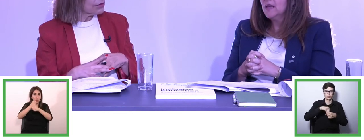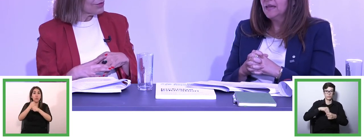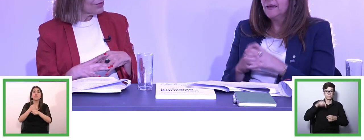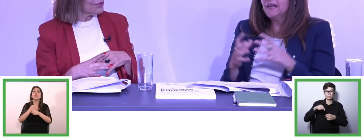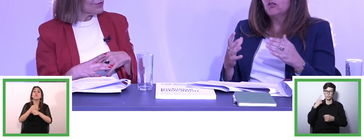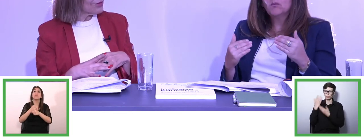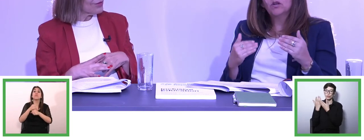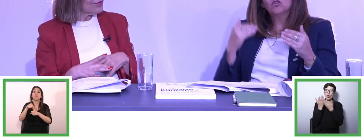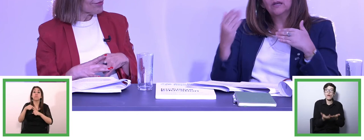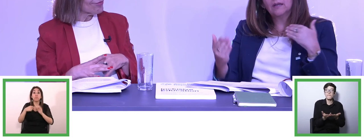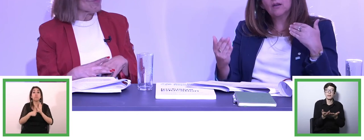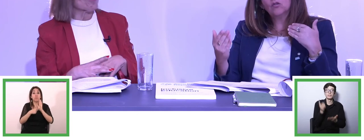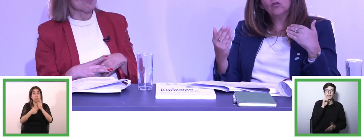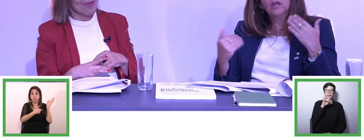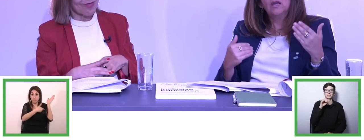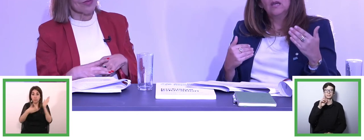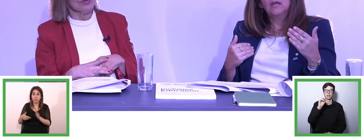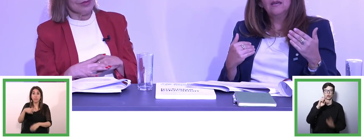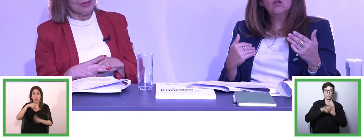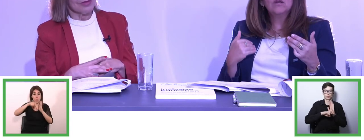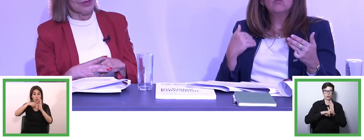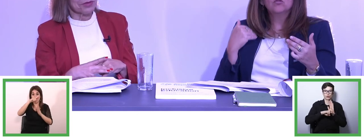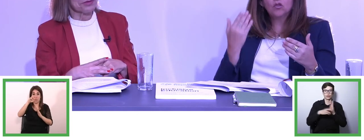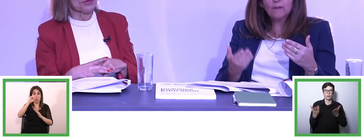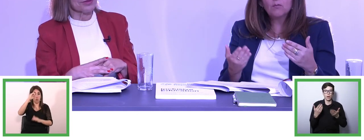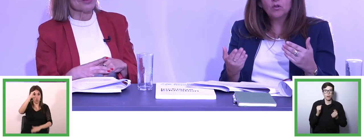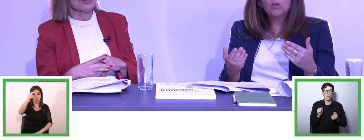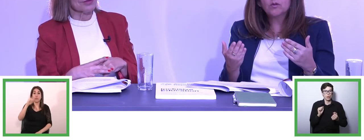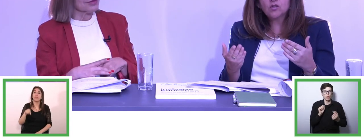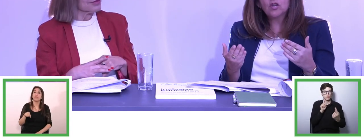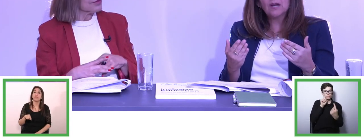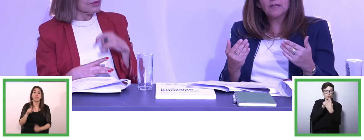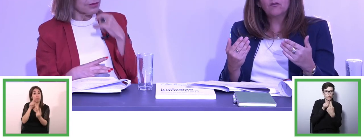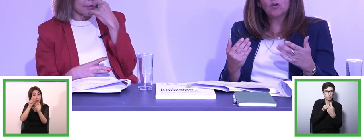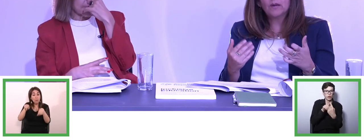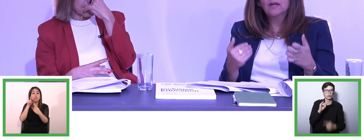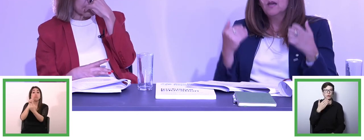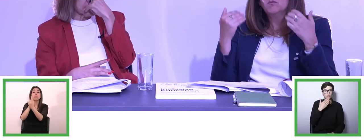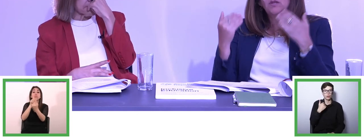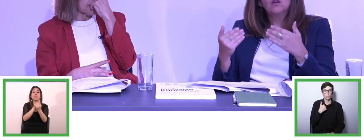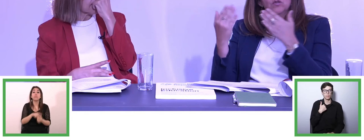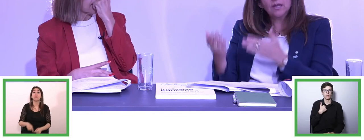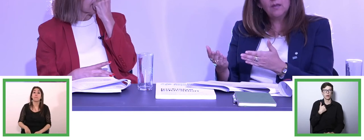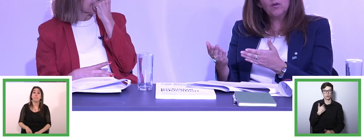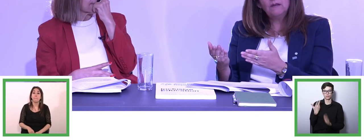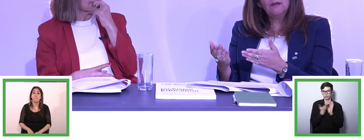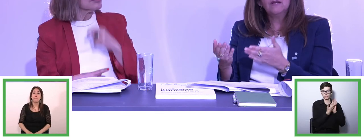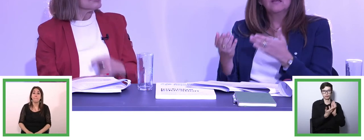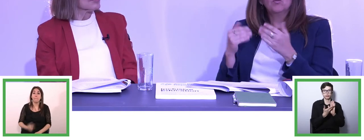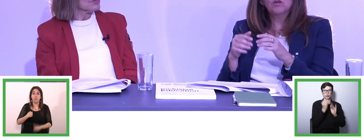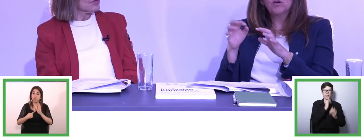el hecho de poder contactarnos y es lo que nosotros también hemos puesto a disposición en la plataforma tienen un chat